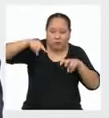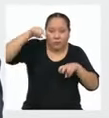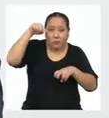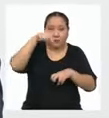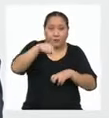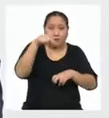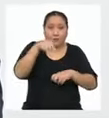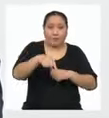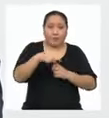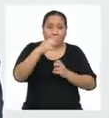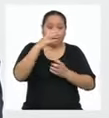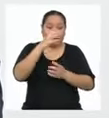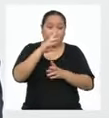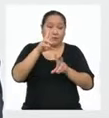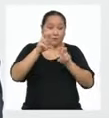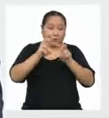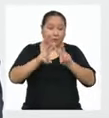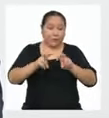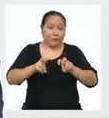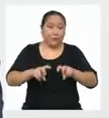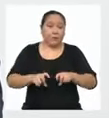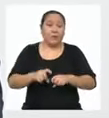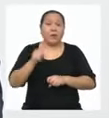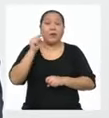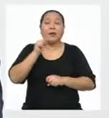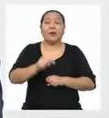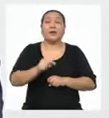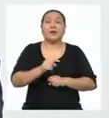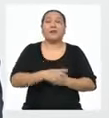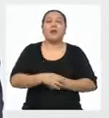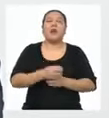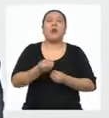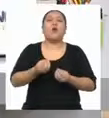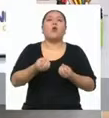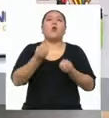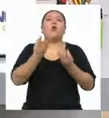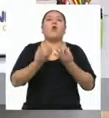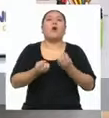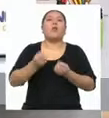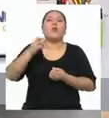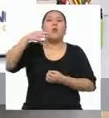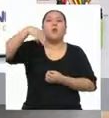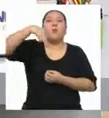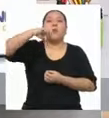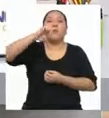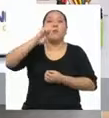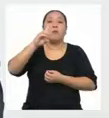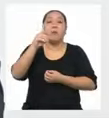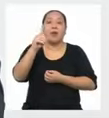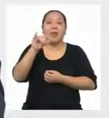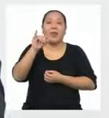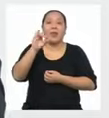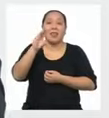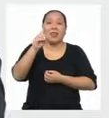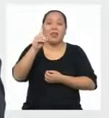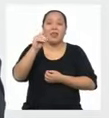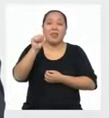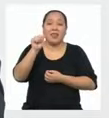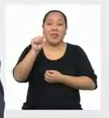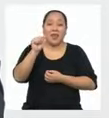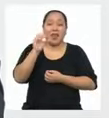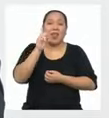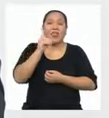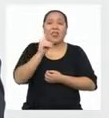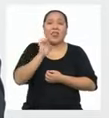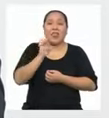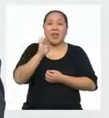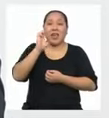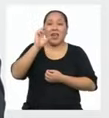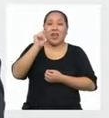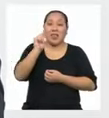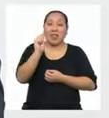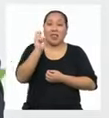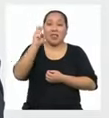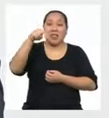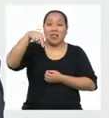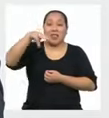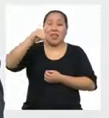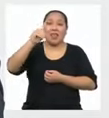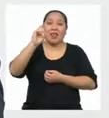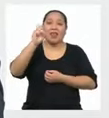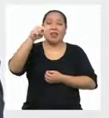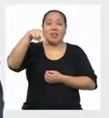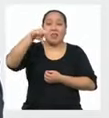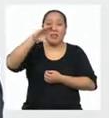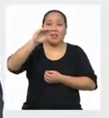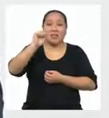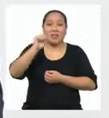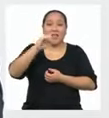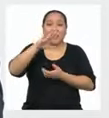muestra Es a través de las medidas de tendencia central ¿Las medidas de qué? Las medidas de tendencia central Son